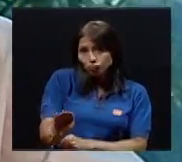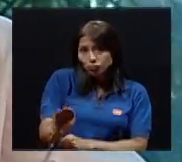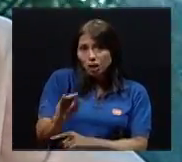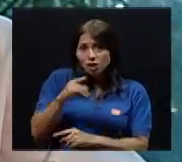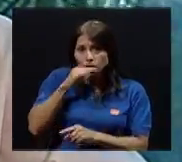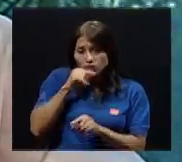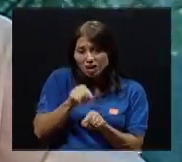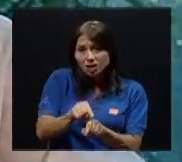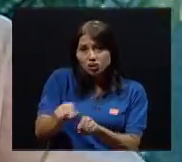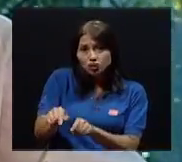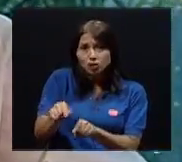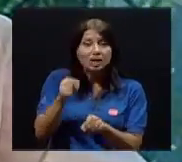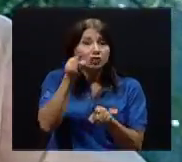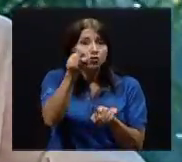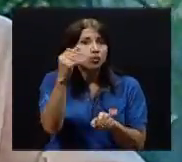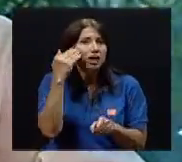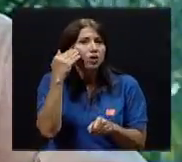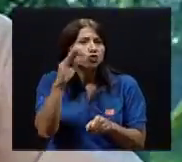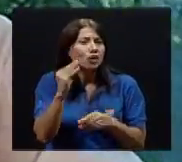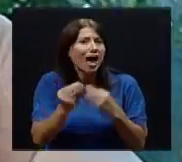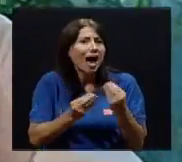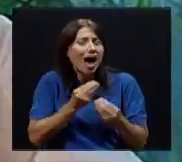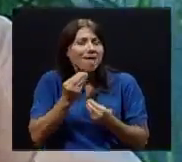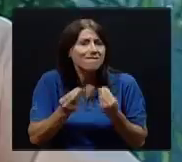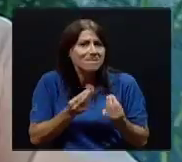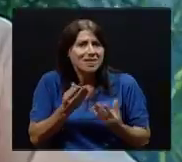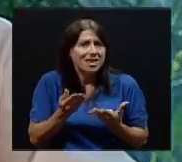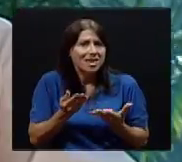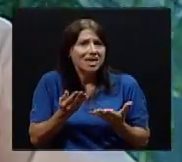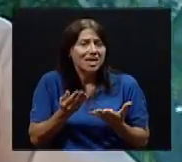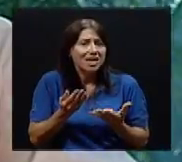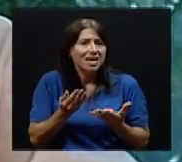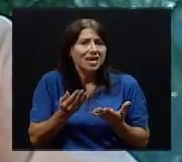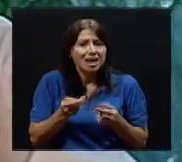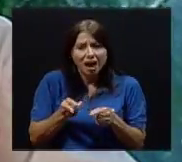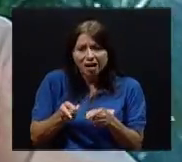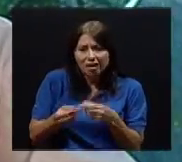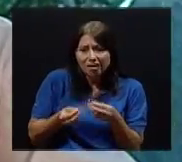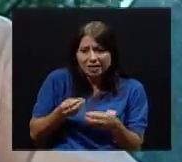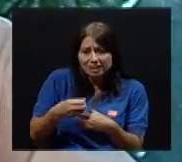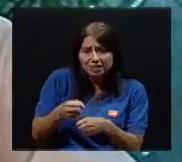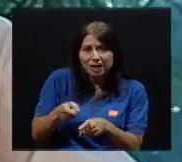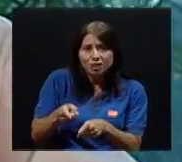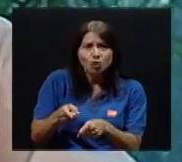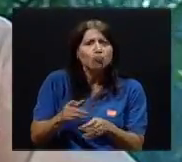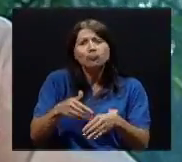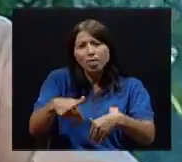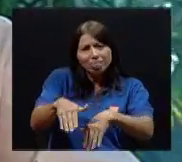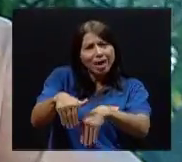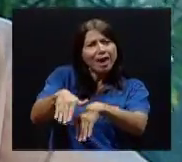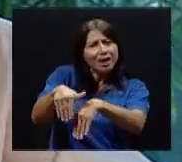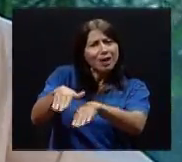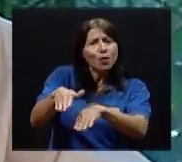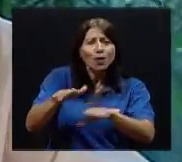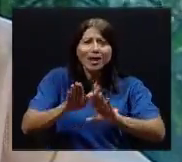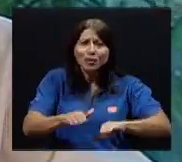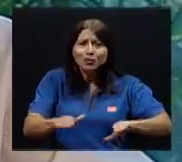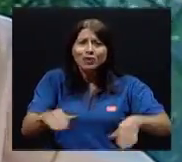atrapalhe, no haga nada. Déjalo hacerlo, que los niños saben lo que quieren hacer. Ya caminan,